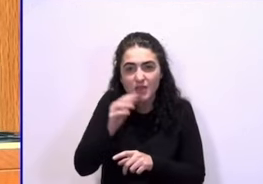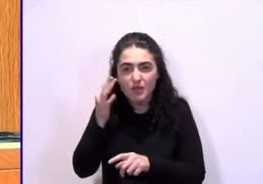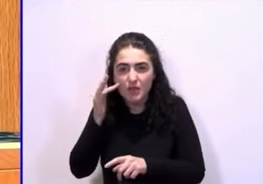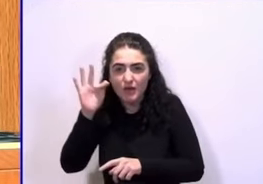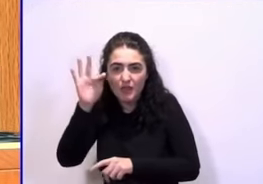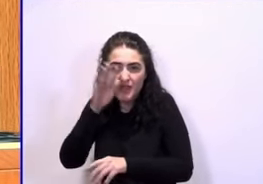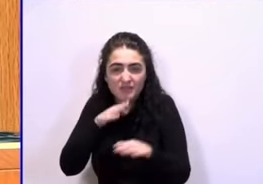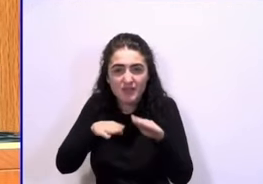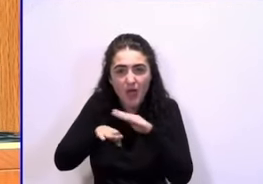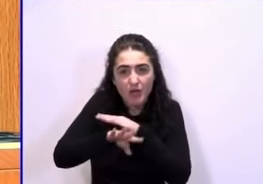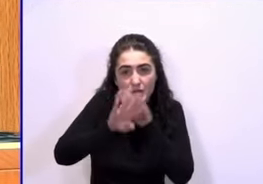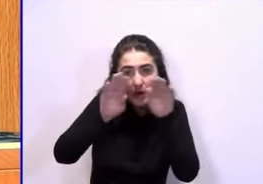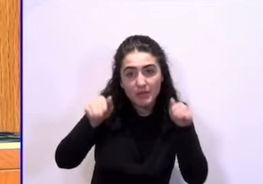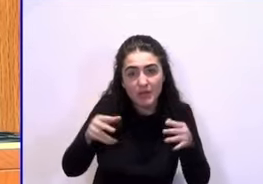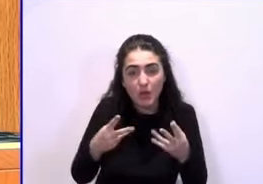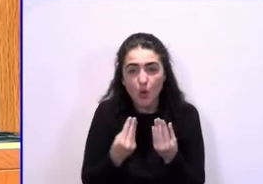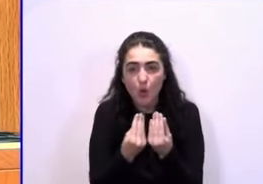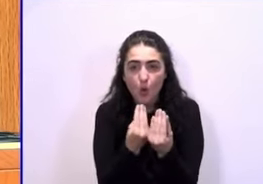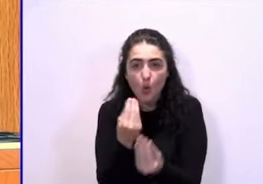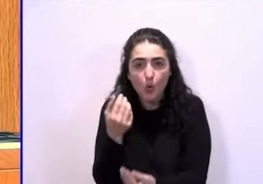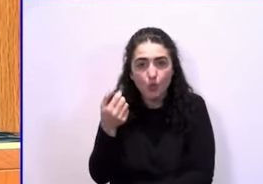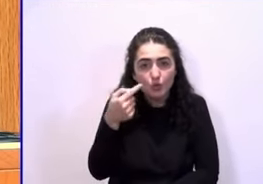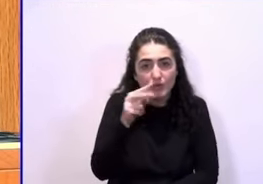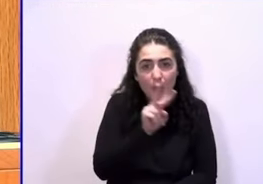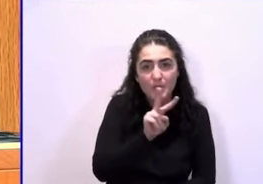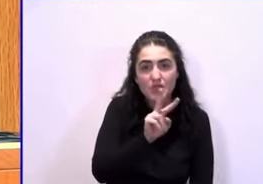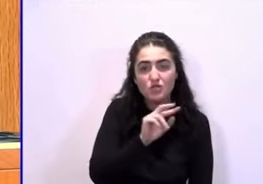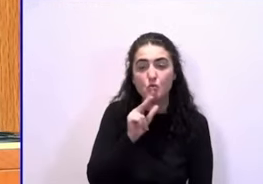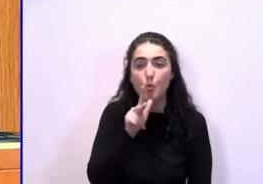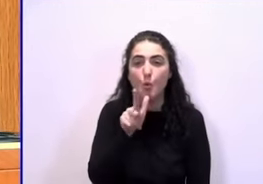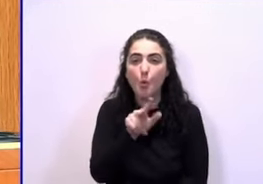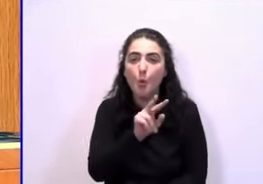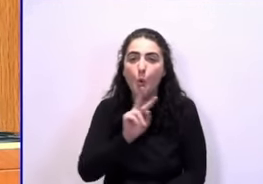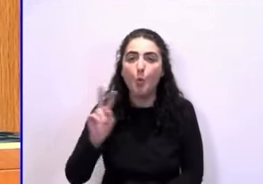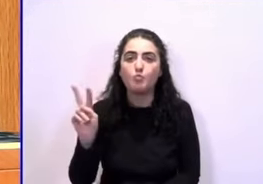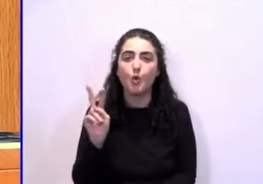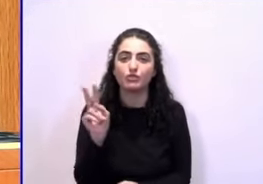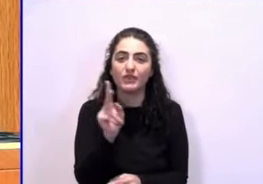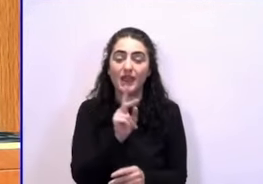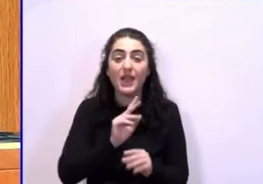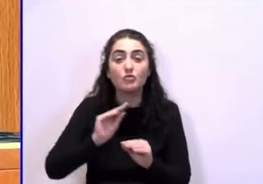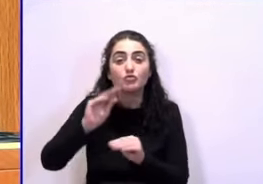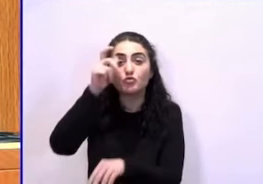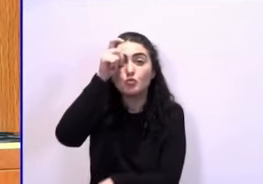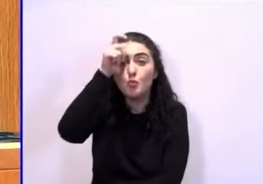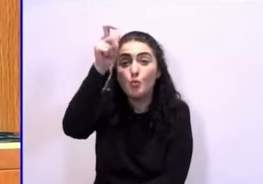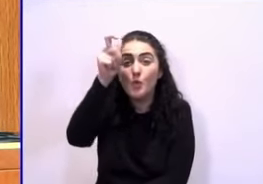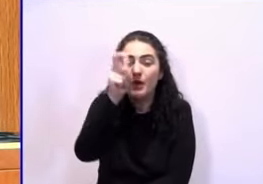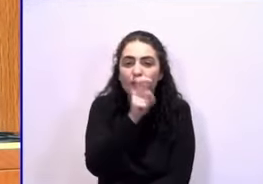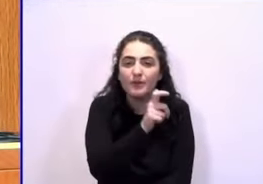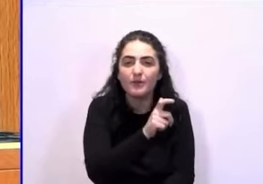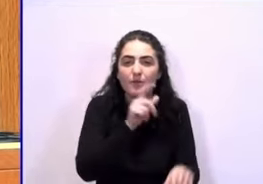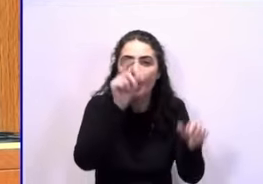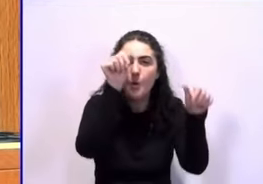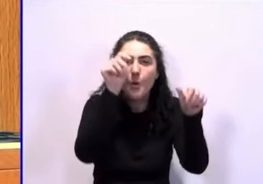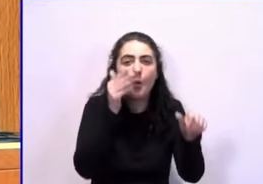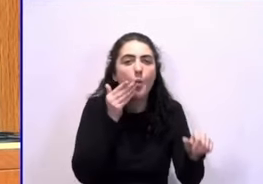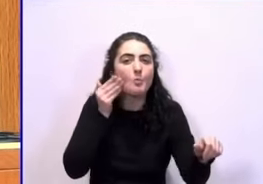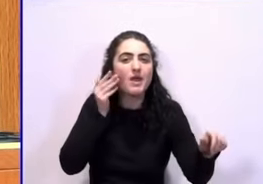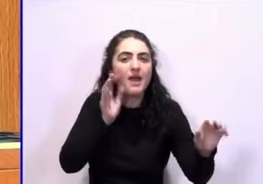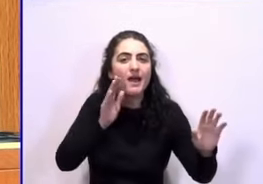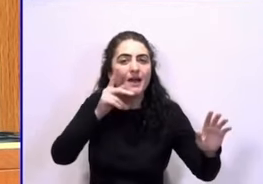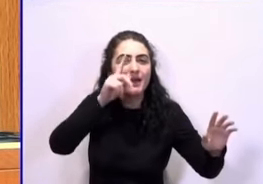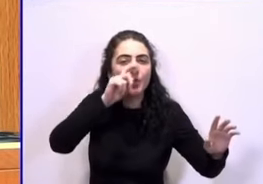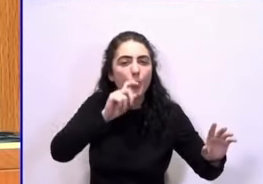Francia junto a Rousseau, Víctor Hugo o Voltaire. En su pueblo ni un homenaje. No vamos a dejar